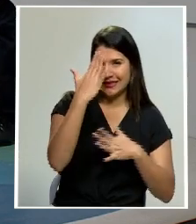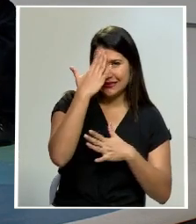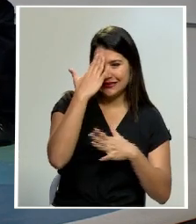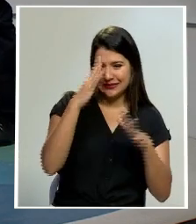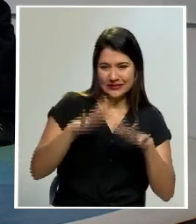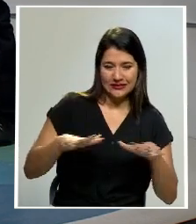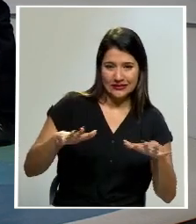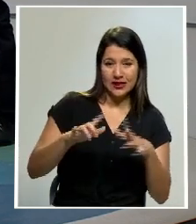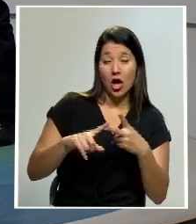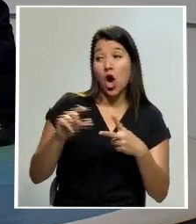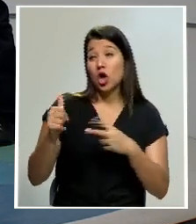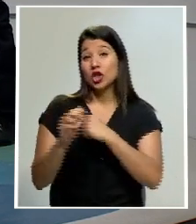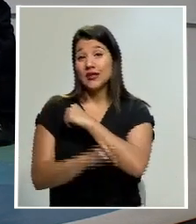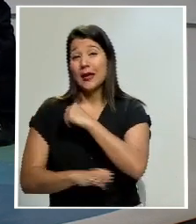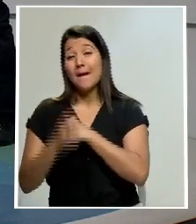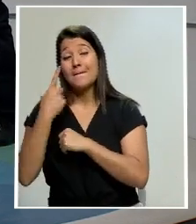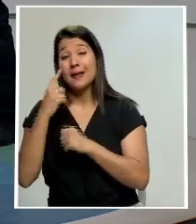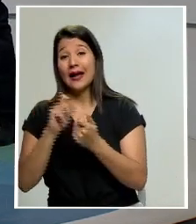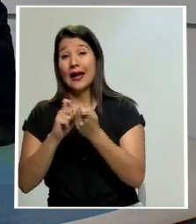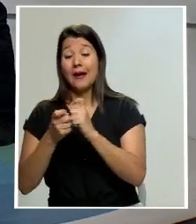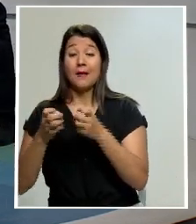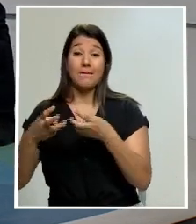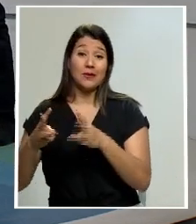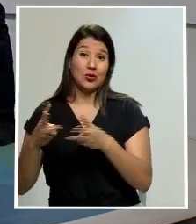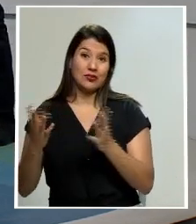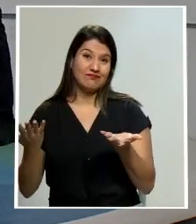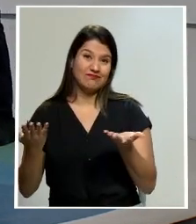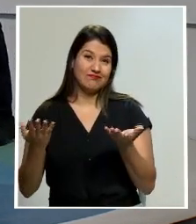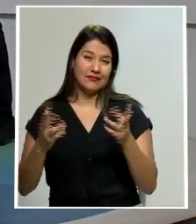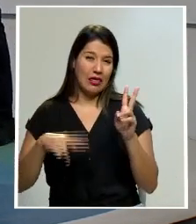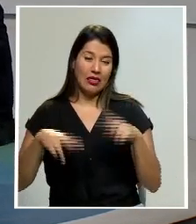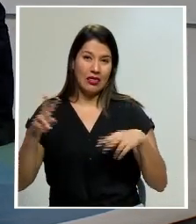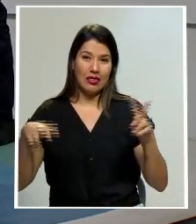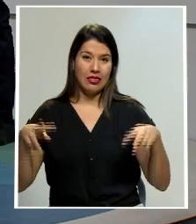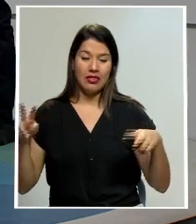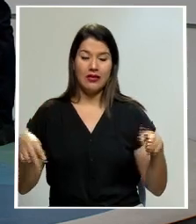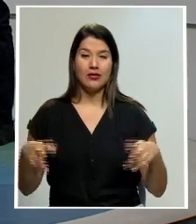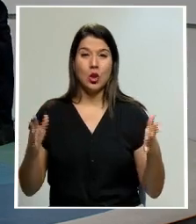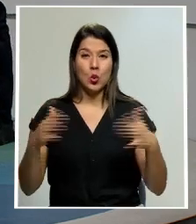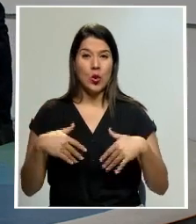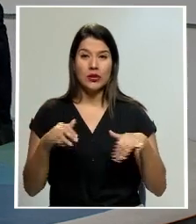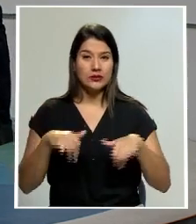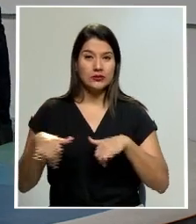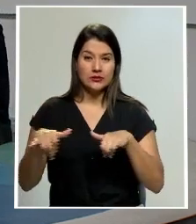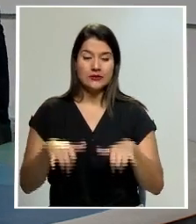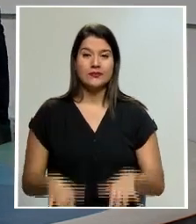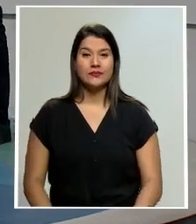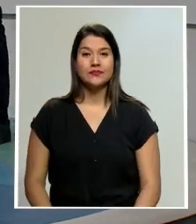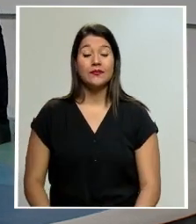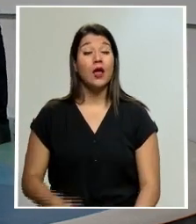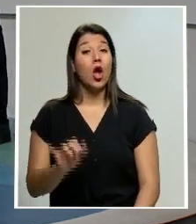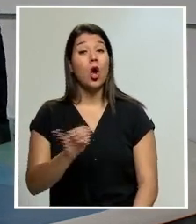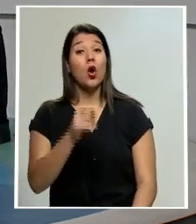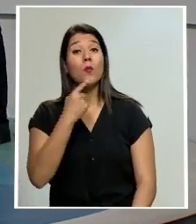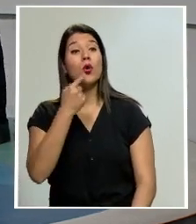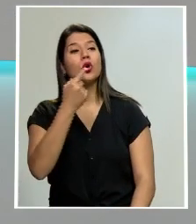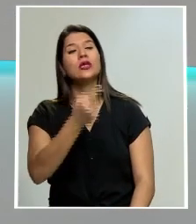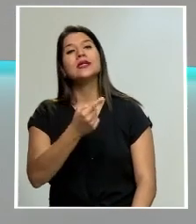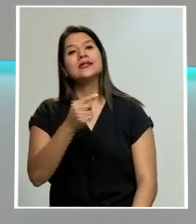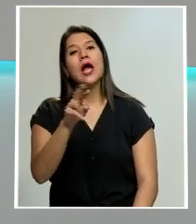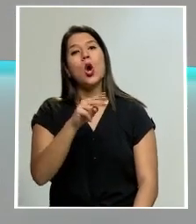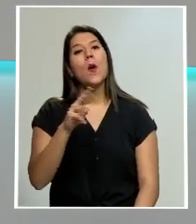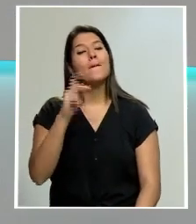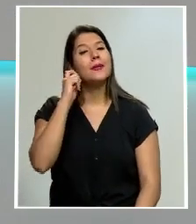a cambiar más bien las metodologías está convulso muy parecido al país bueno como diría nuestra ilustre